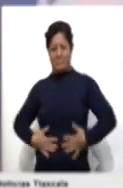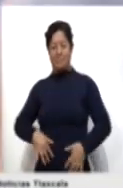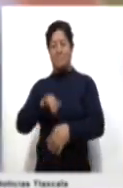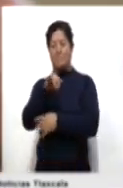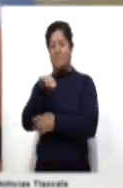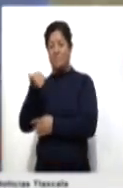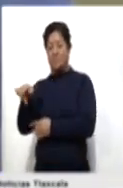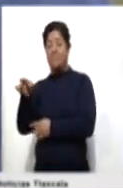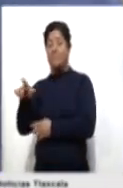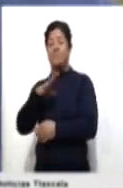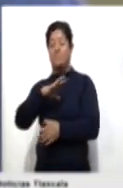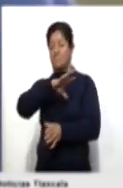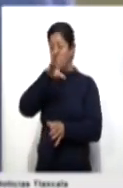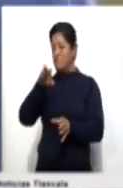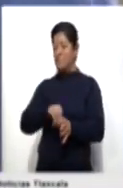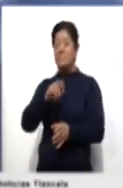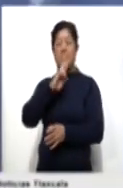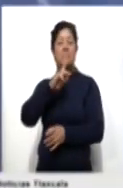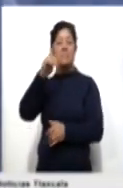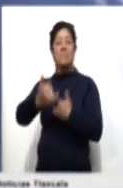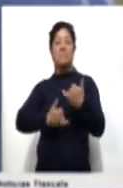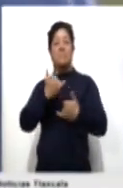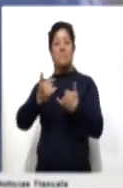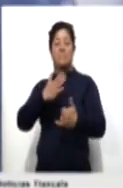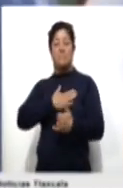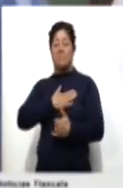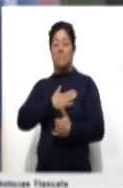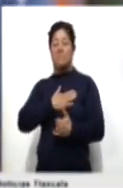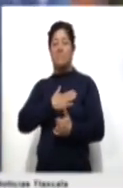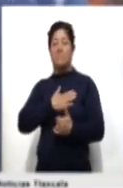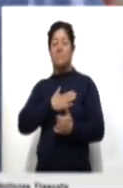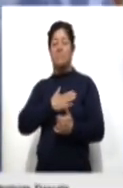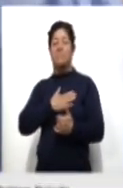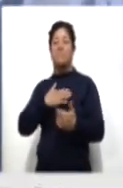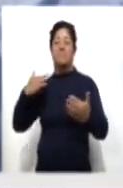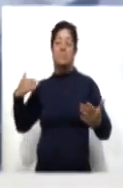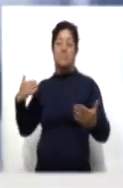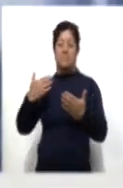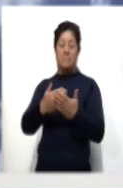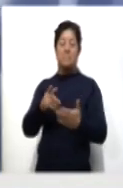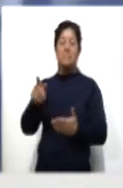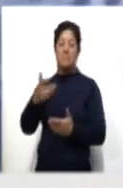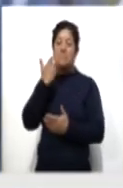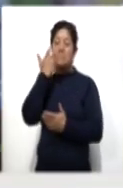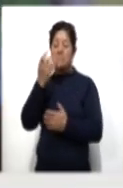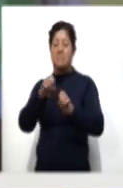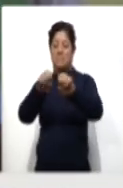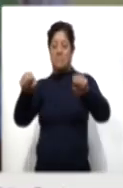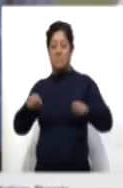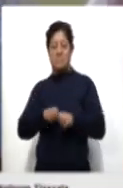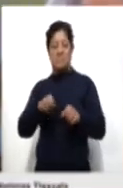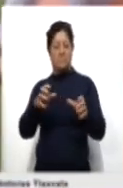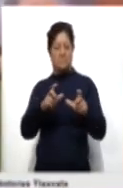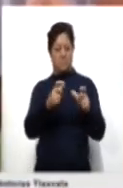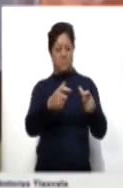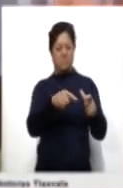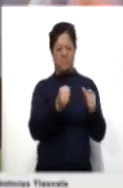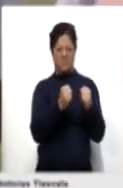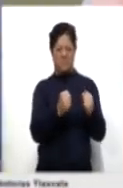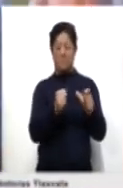el legado del mejor jugador de nuestra generación y se ajustará a las ambiciones de construir un equipo de clase mundial,